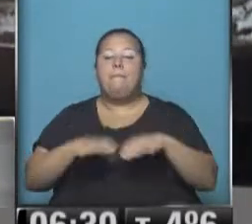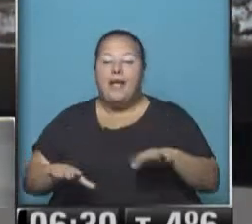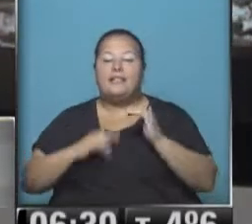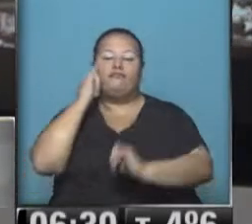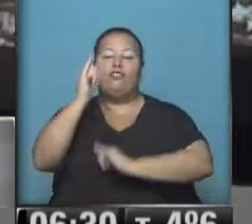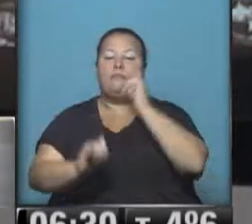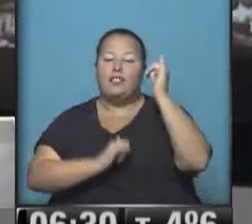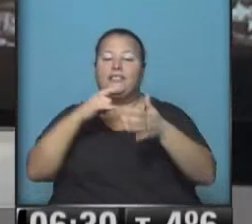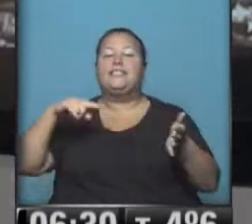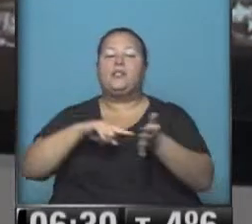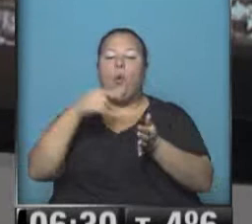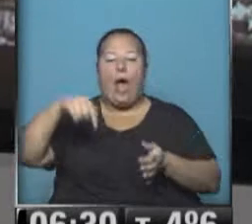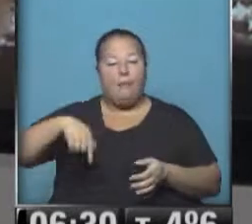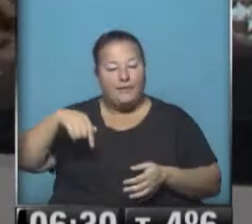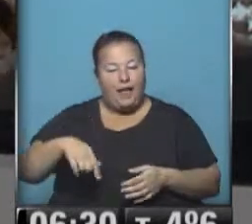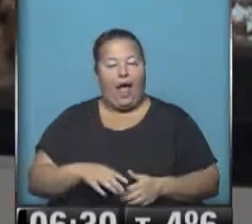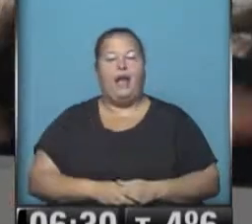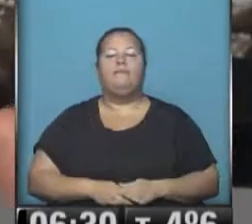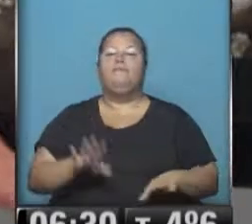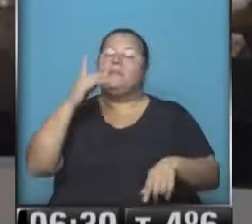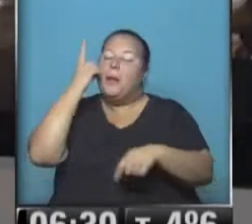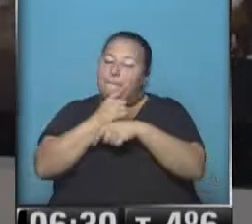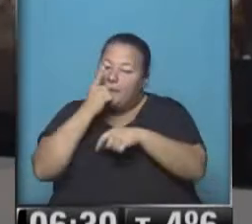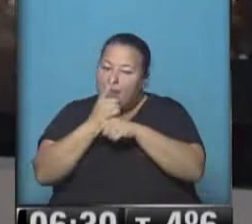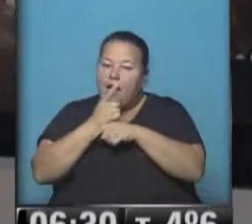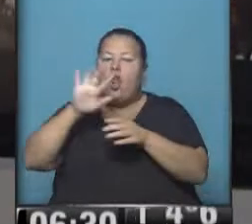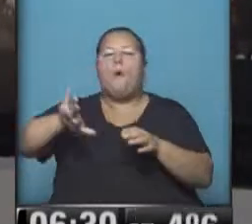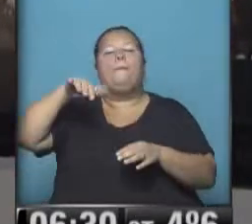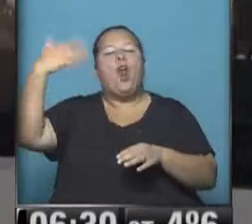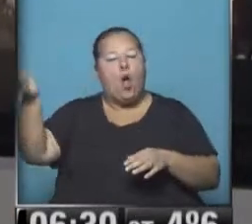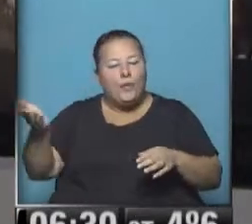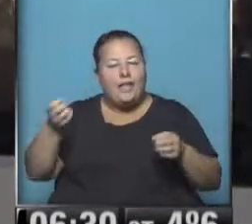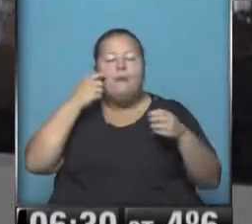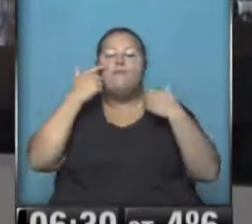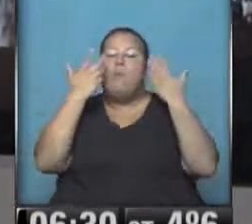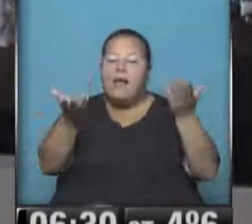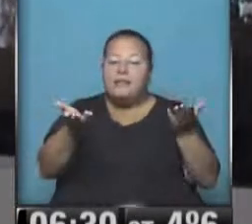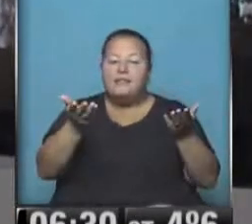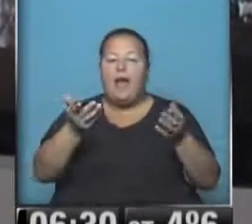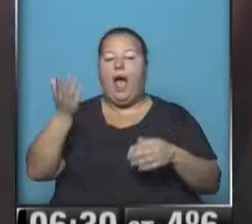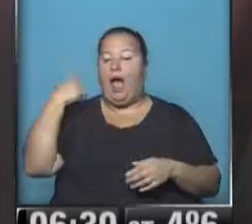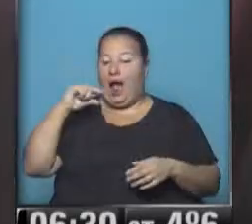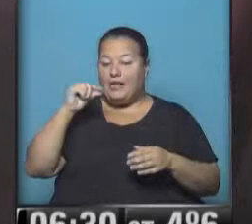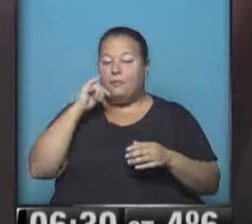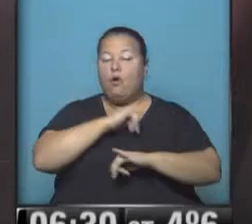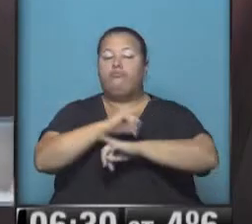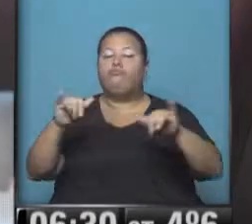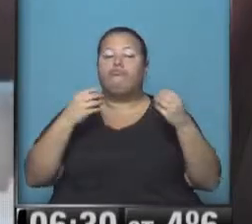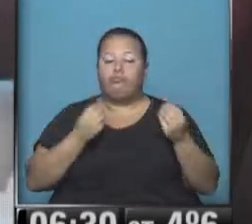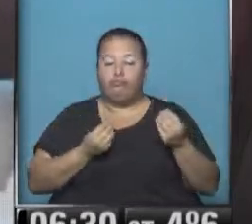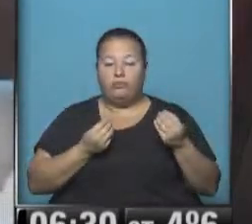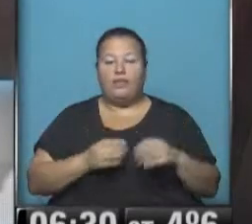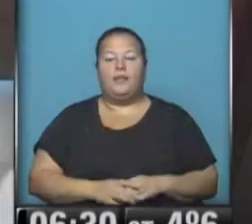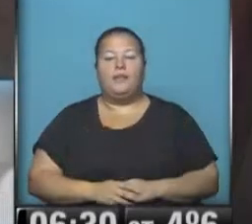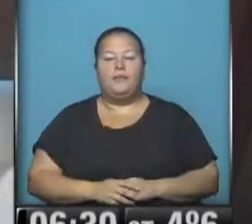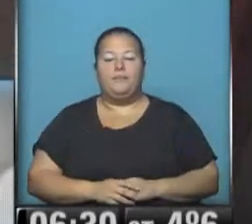datos de la ciudad de Buenos Aires. Primero con el Gran Buenos Aires para mostrarle los últimos registros que están